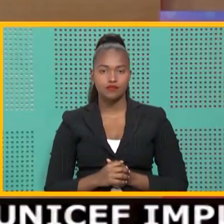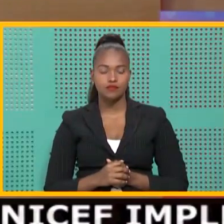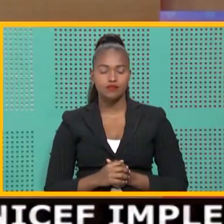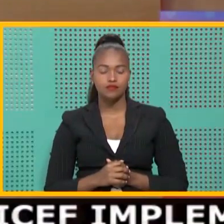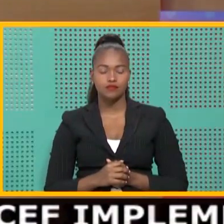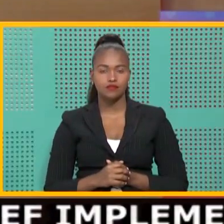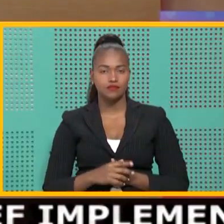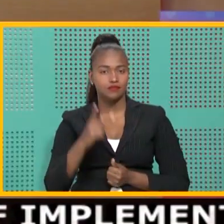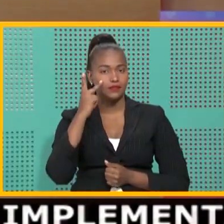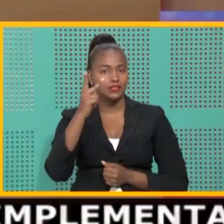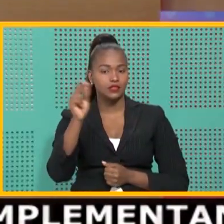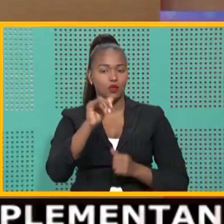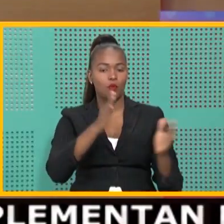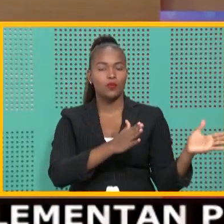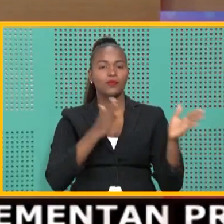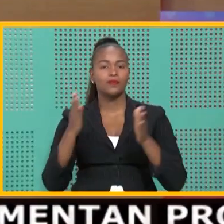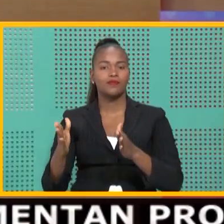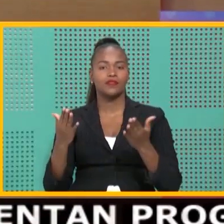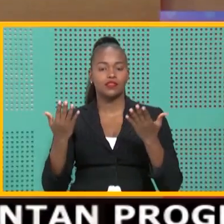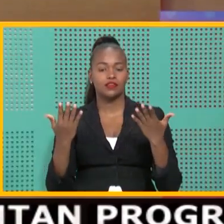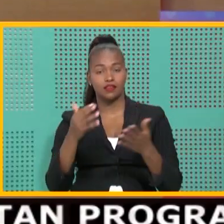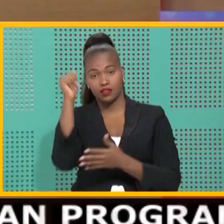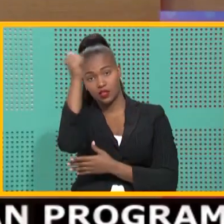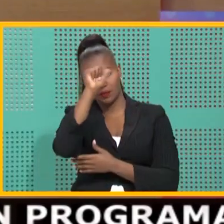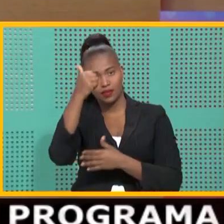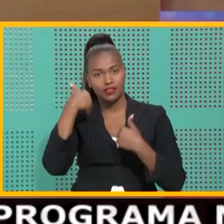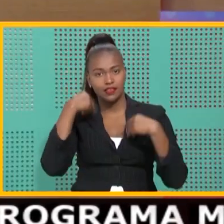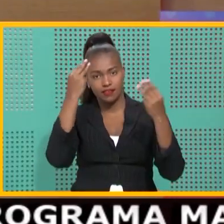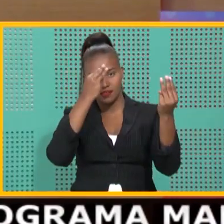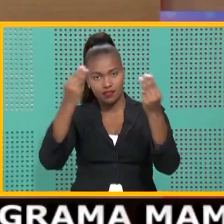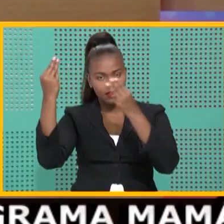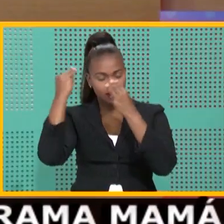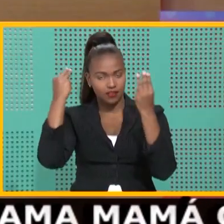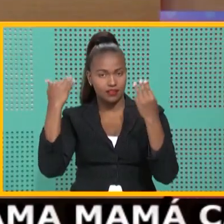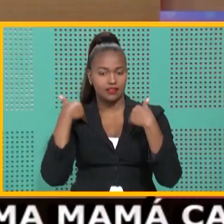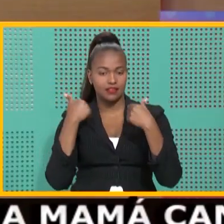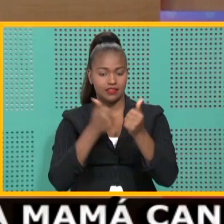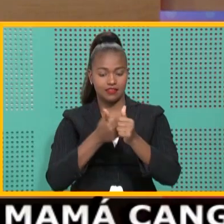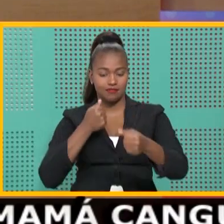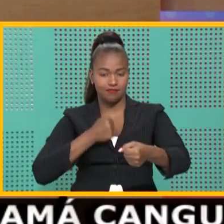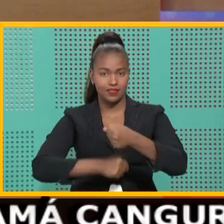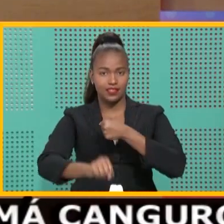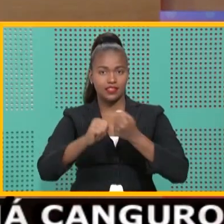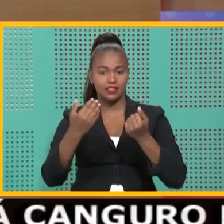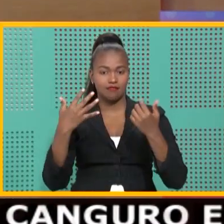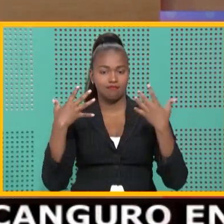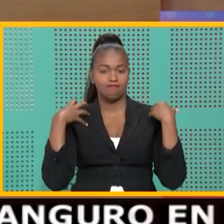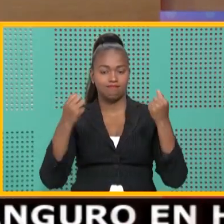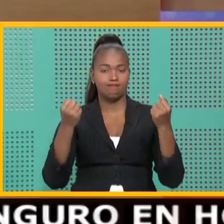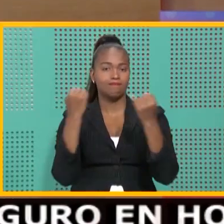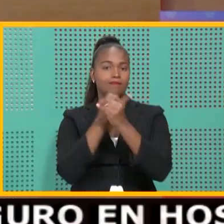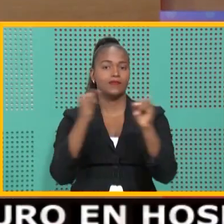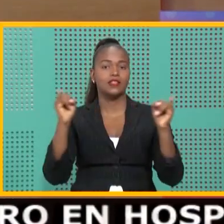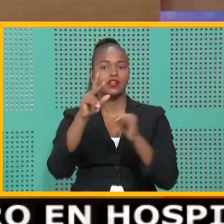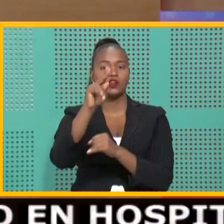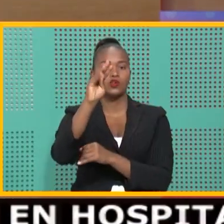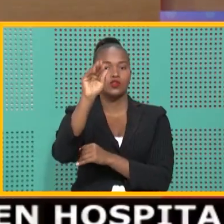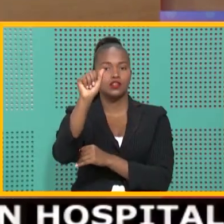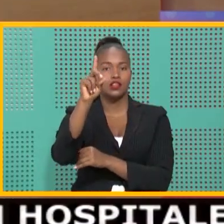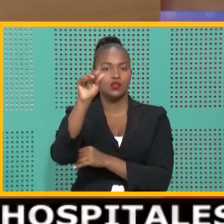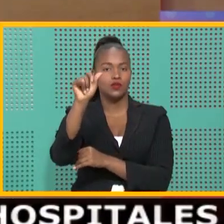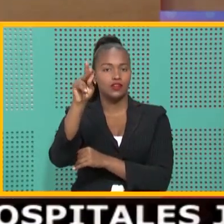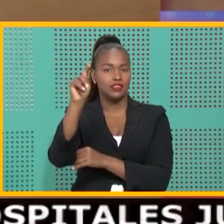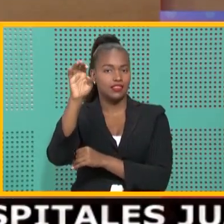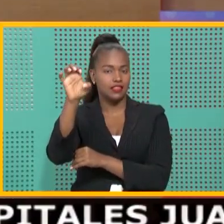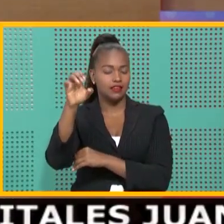Ahí lo escucharon. En otro orden, este domingo se conmemora el bicentenario del nacimiento de la heroína independentista Rosa Duarte y